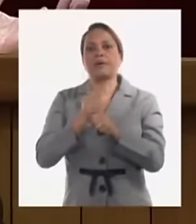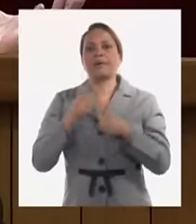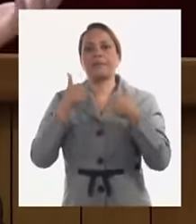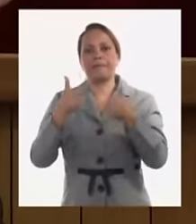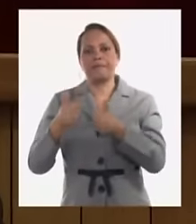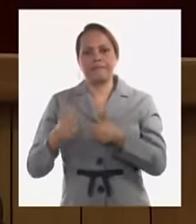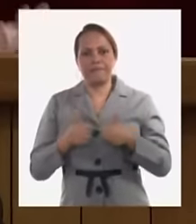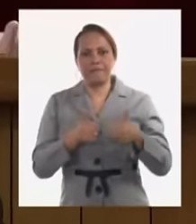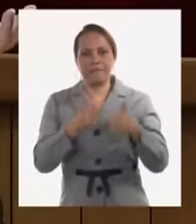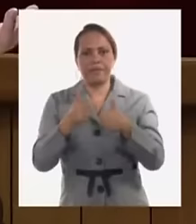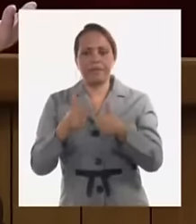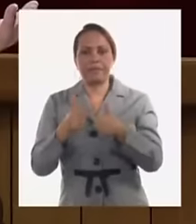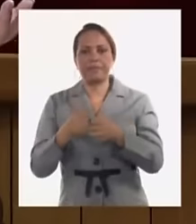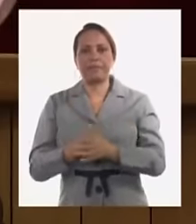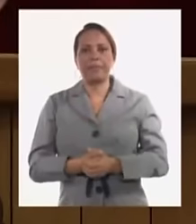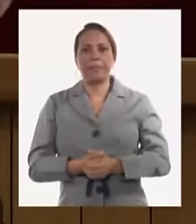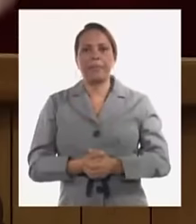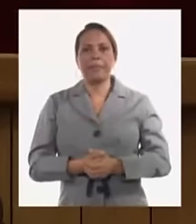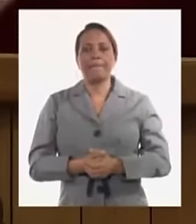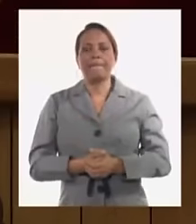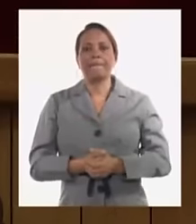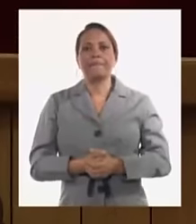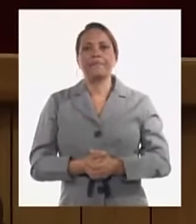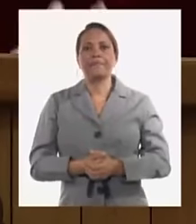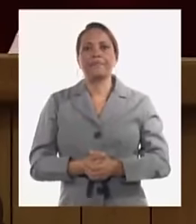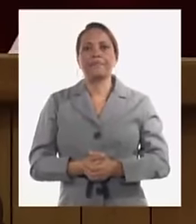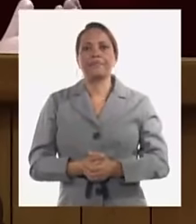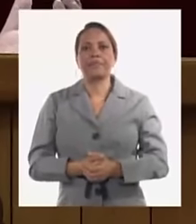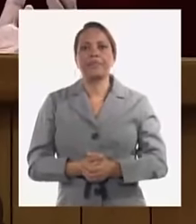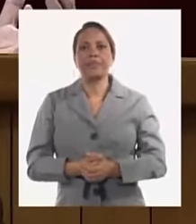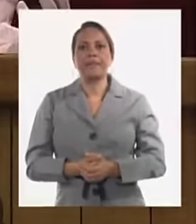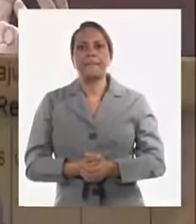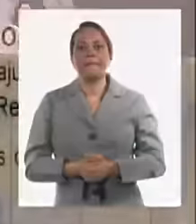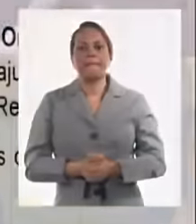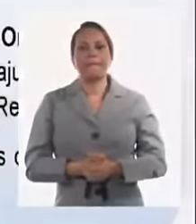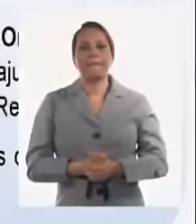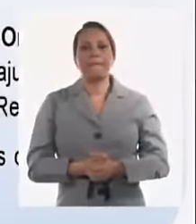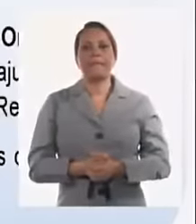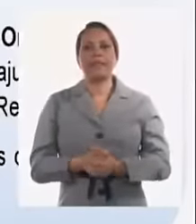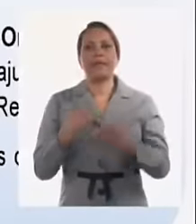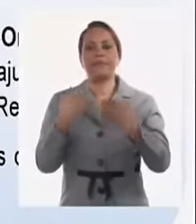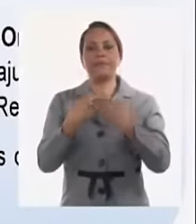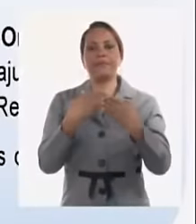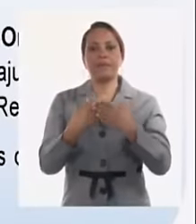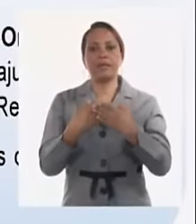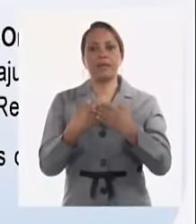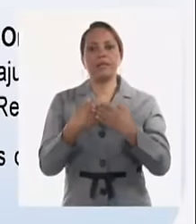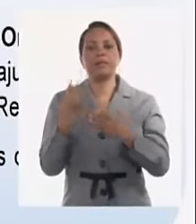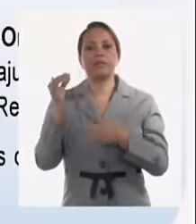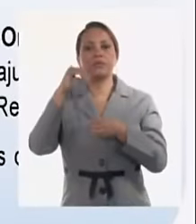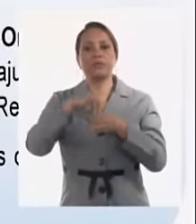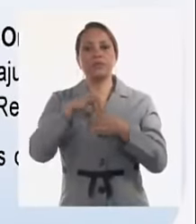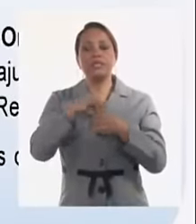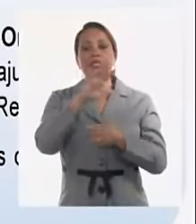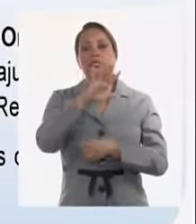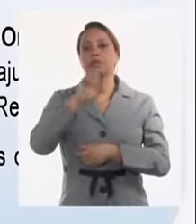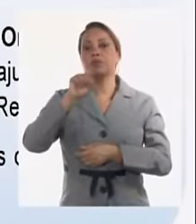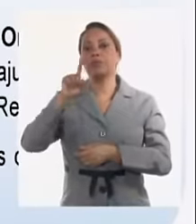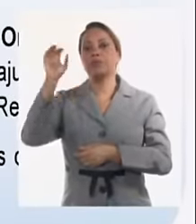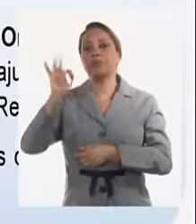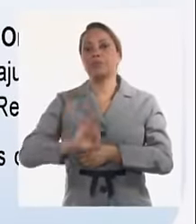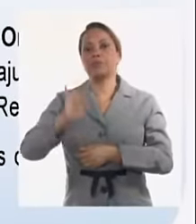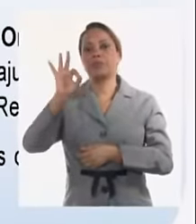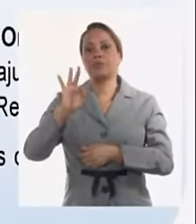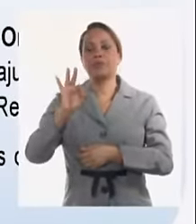de entre la empresa presupuestada es decir entre las entidades presupuestadas es el 51% y la